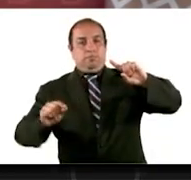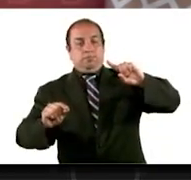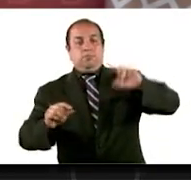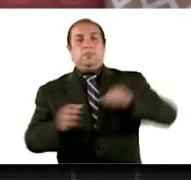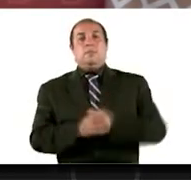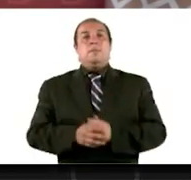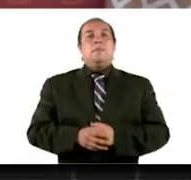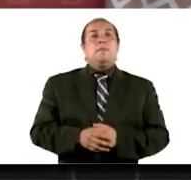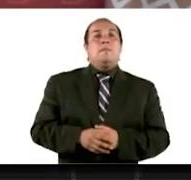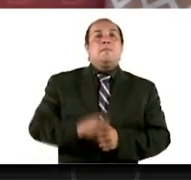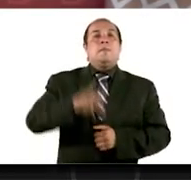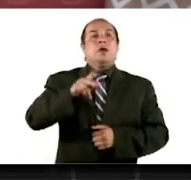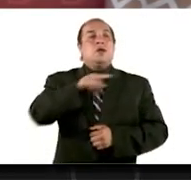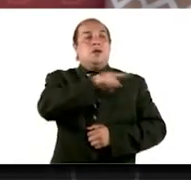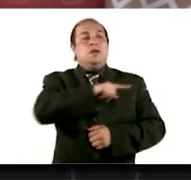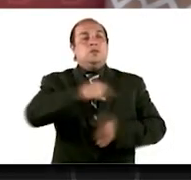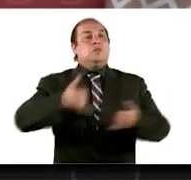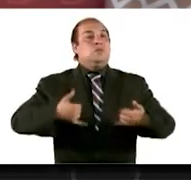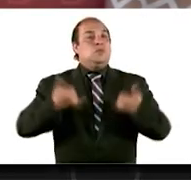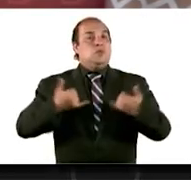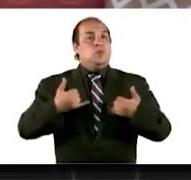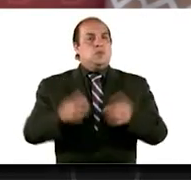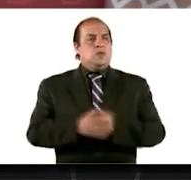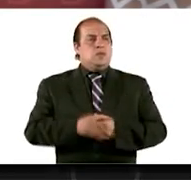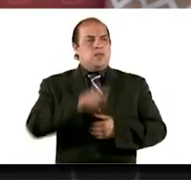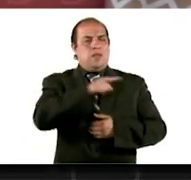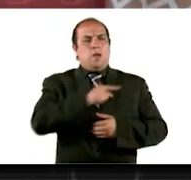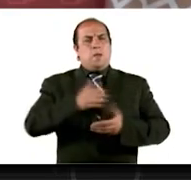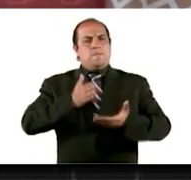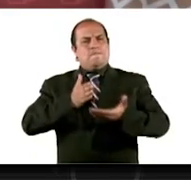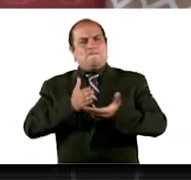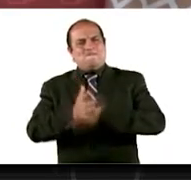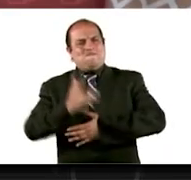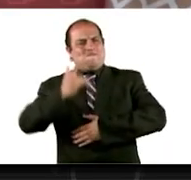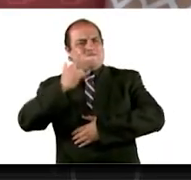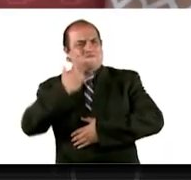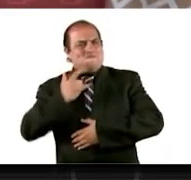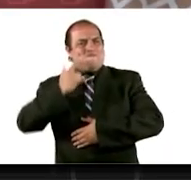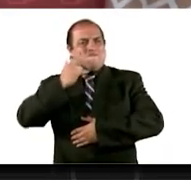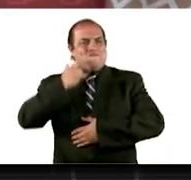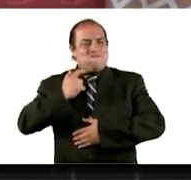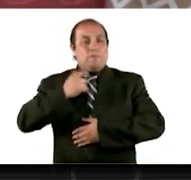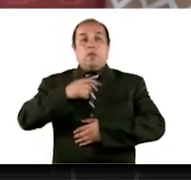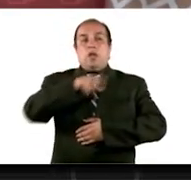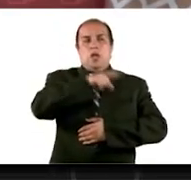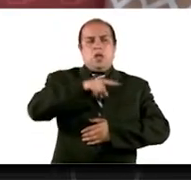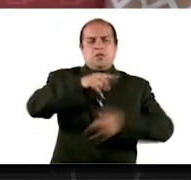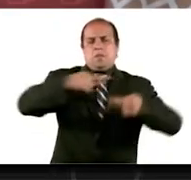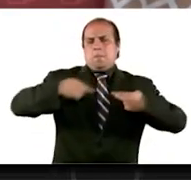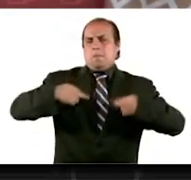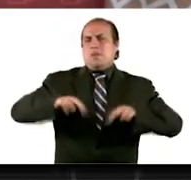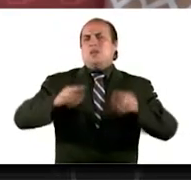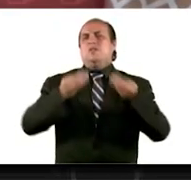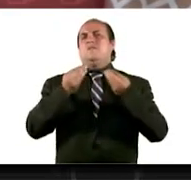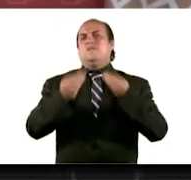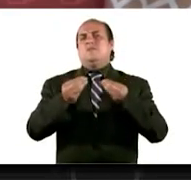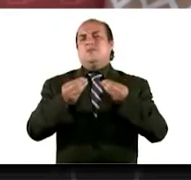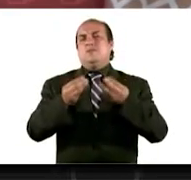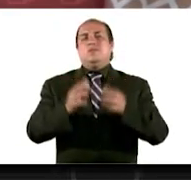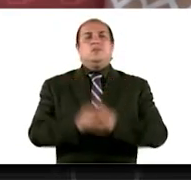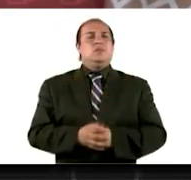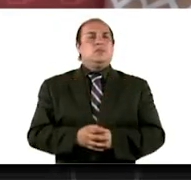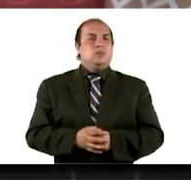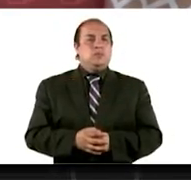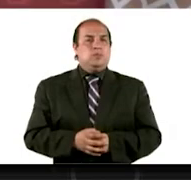pero además son jóvenes que han salido adelante con su esfuerzo y representan mucho, mucho en términos no